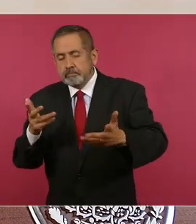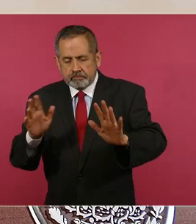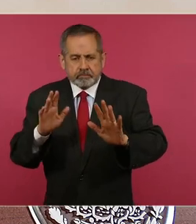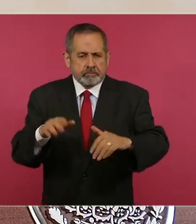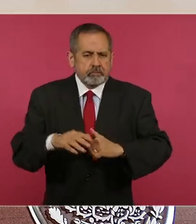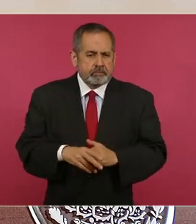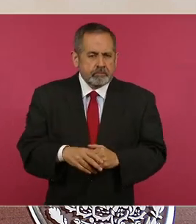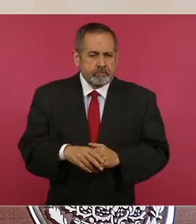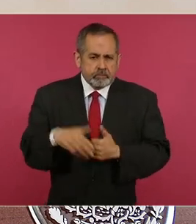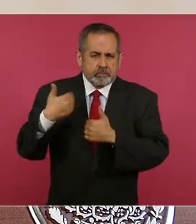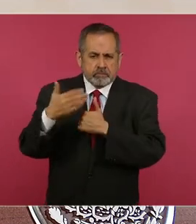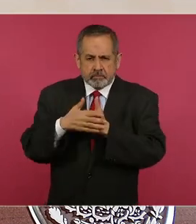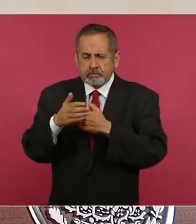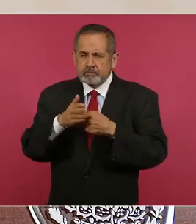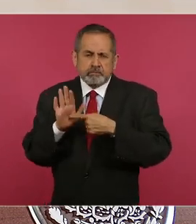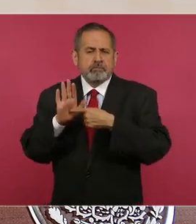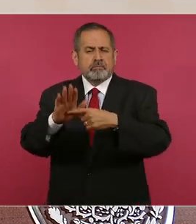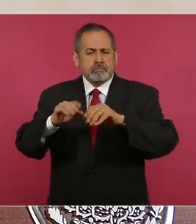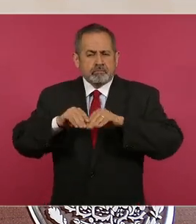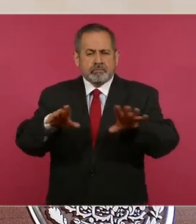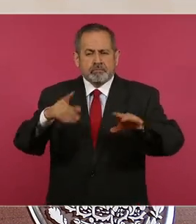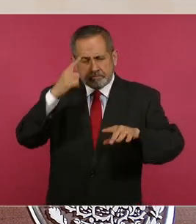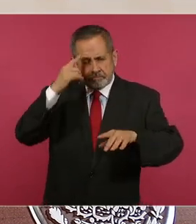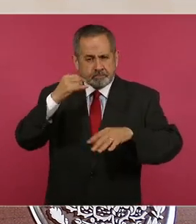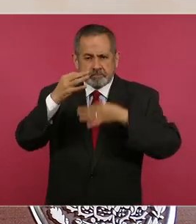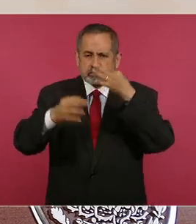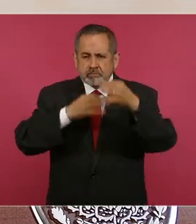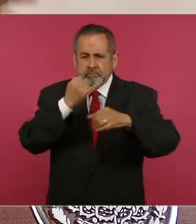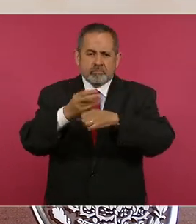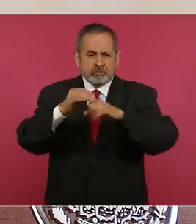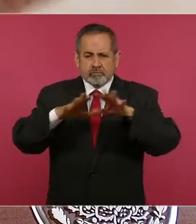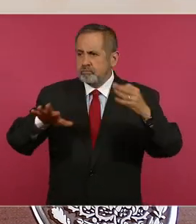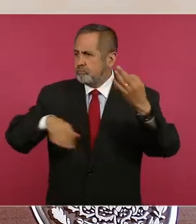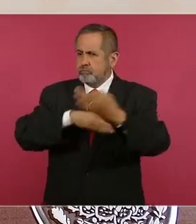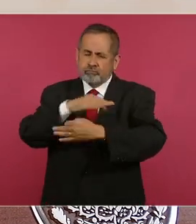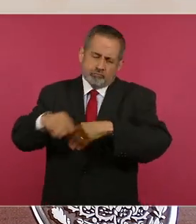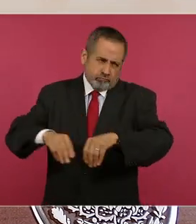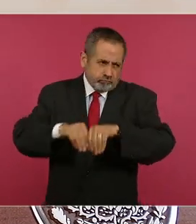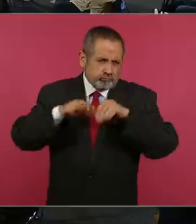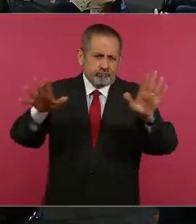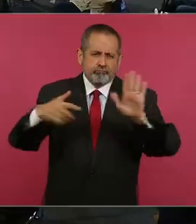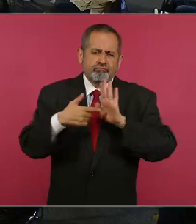lo que vamos a presentar para informar a toda la gente.